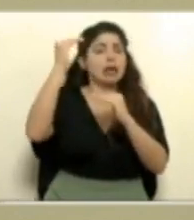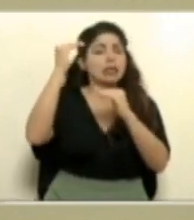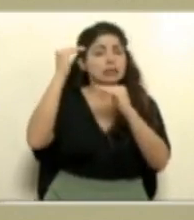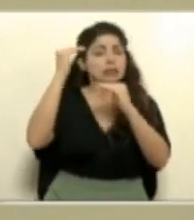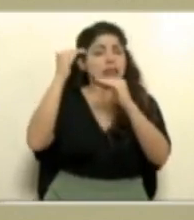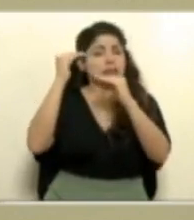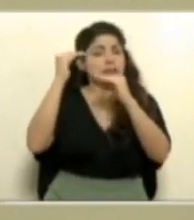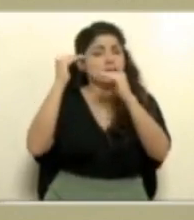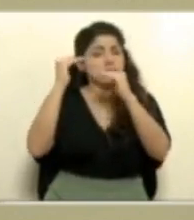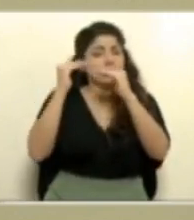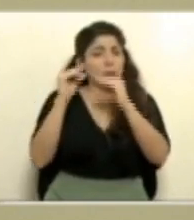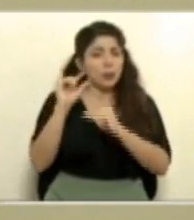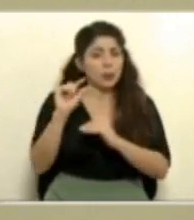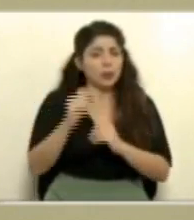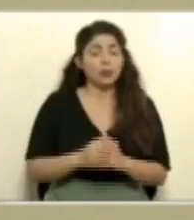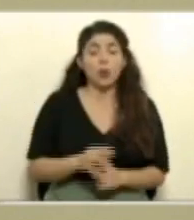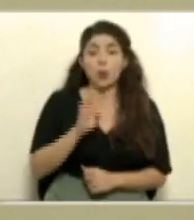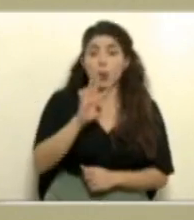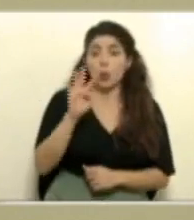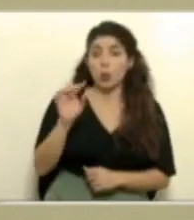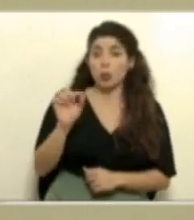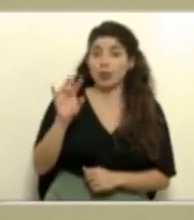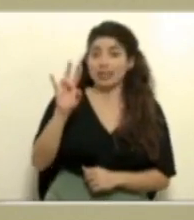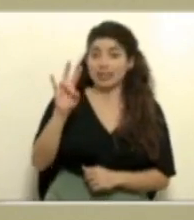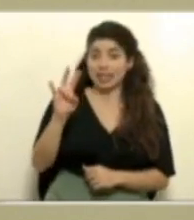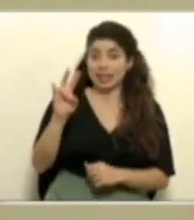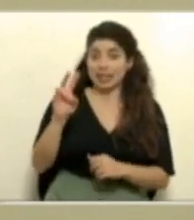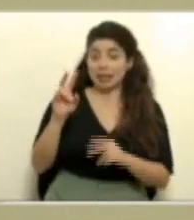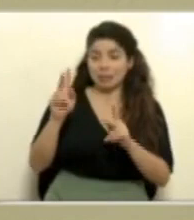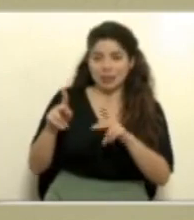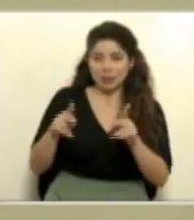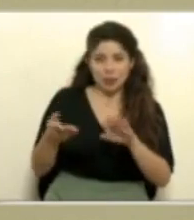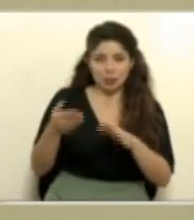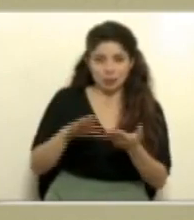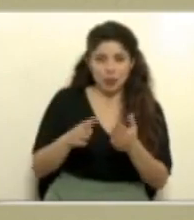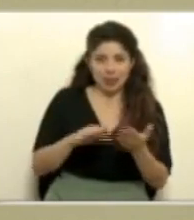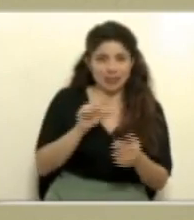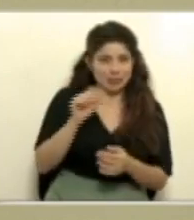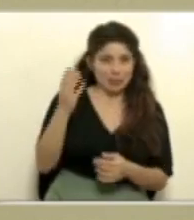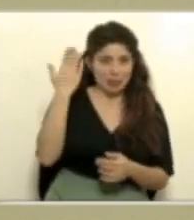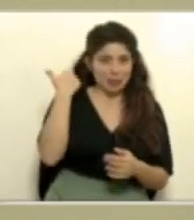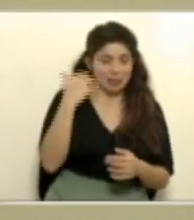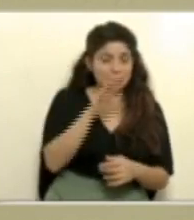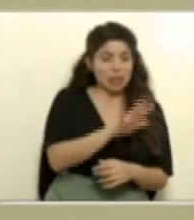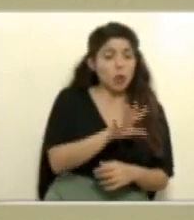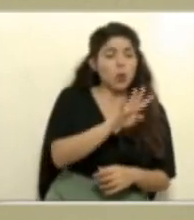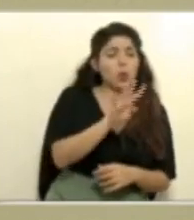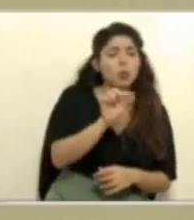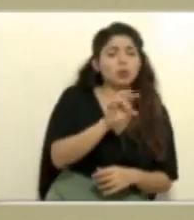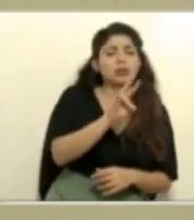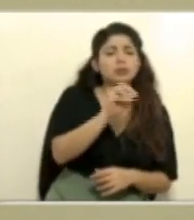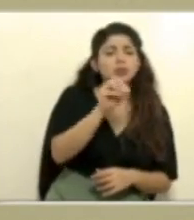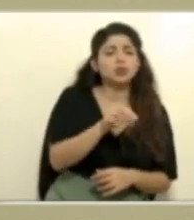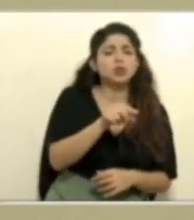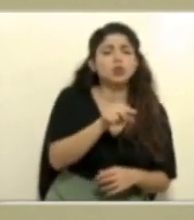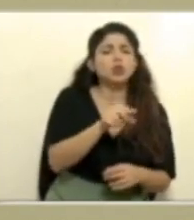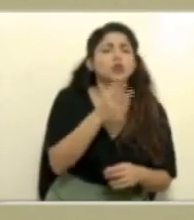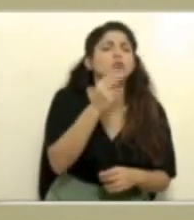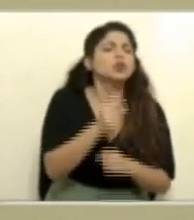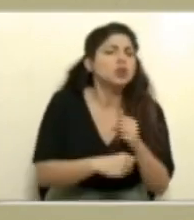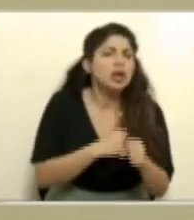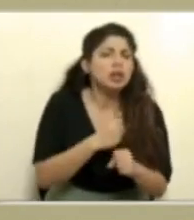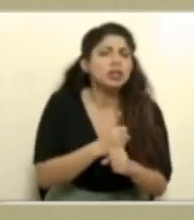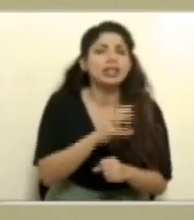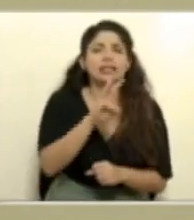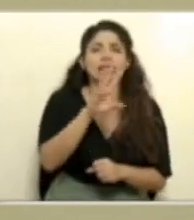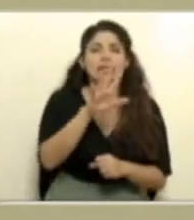El 44.7% de los fallecimientos de la semana pasada se registraron en el grupo de edad de 65